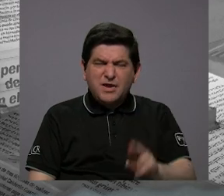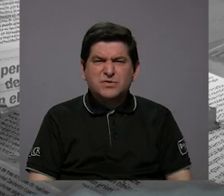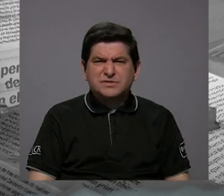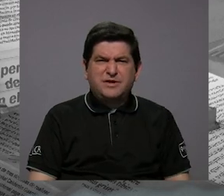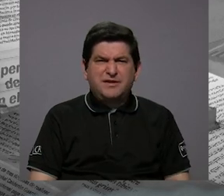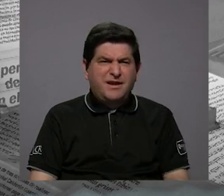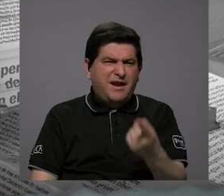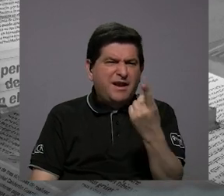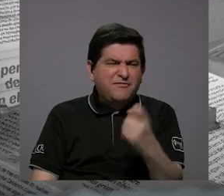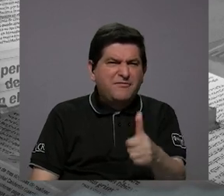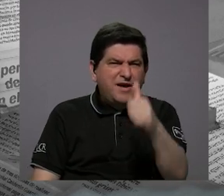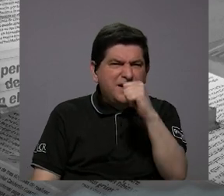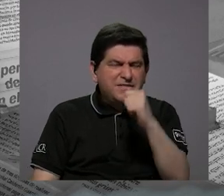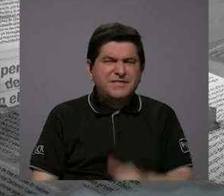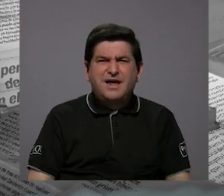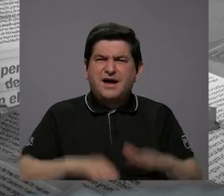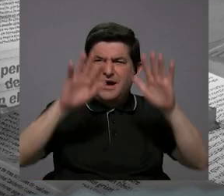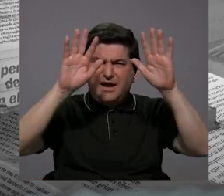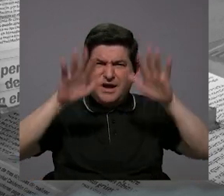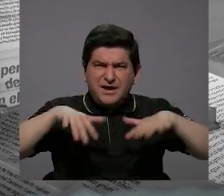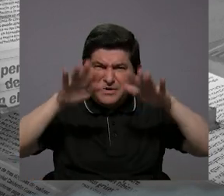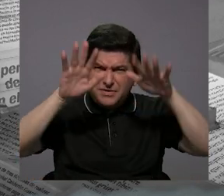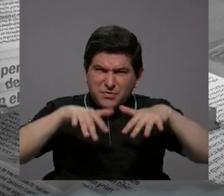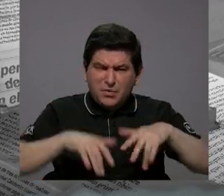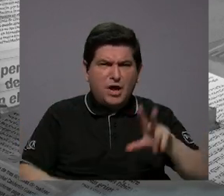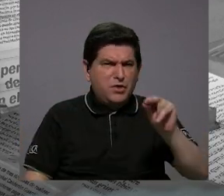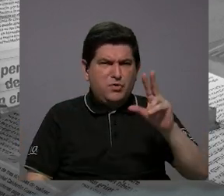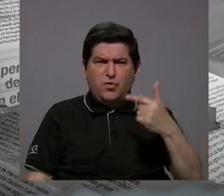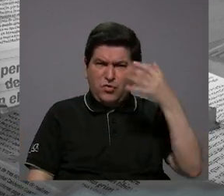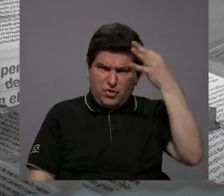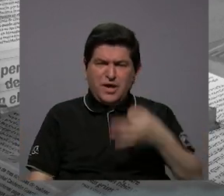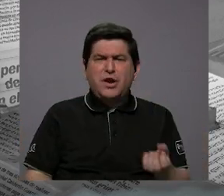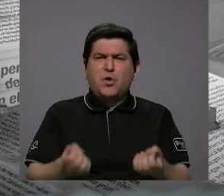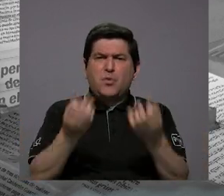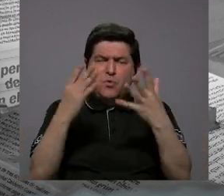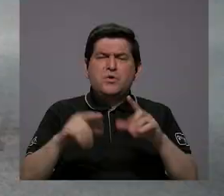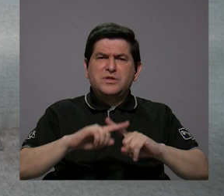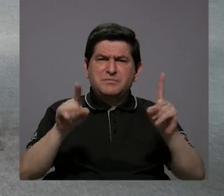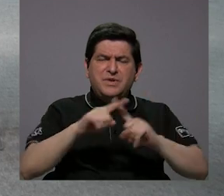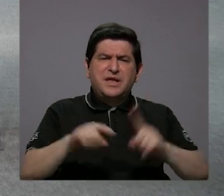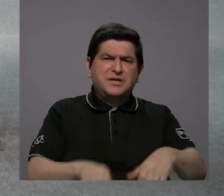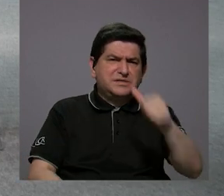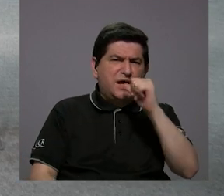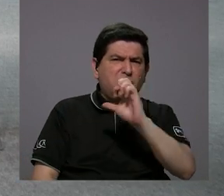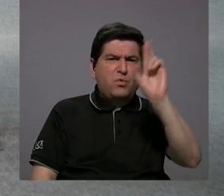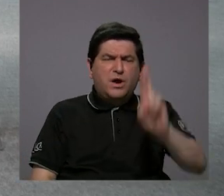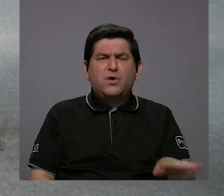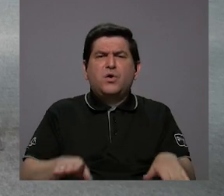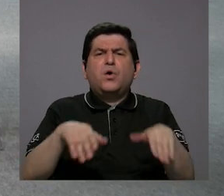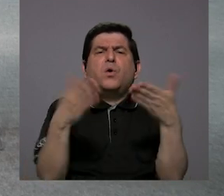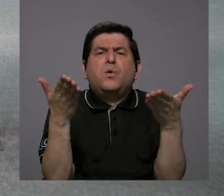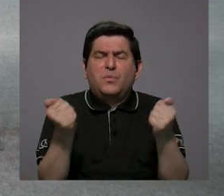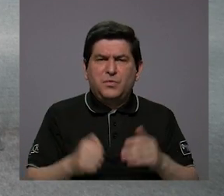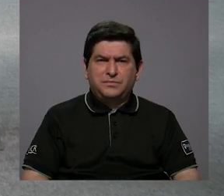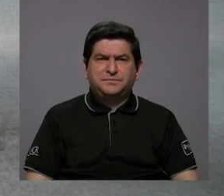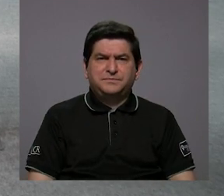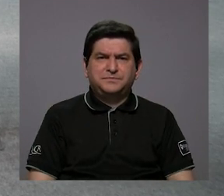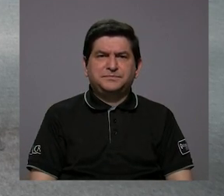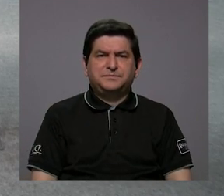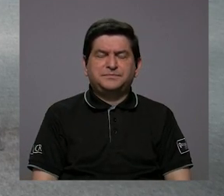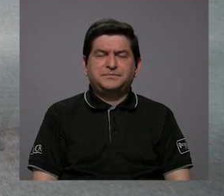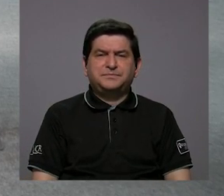hay pobreza hídrica, yo creo que no, ¿verdad? Porque tenemos muchas fuentes de agua, ¿cómo está Costa Rica en cuanto a ese aspecto?